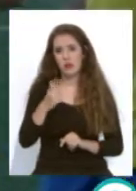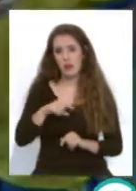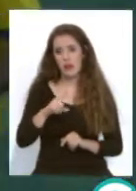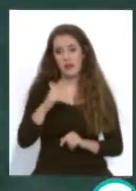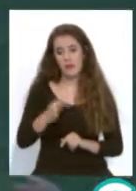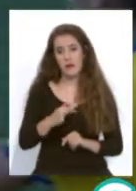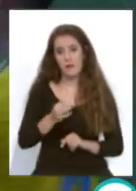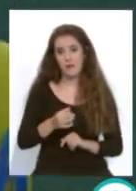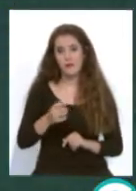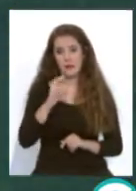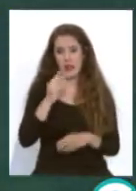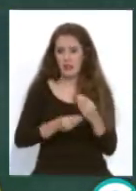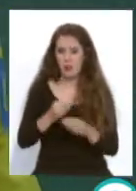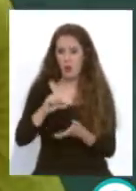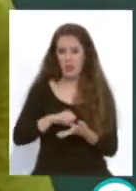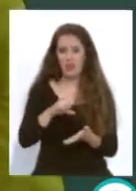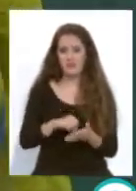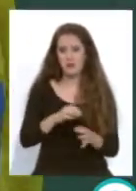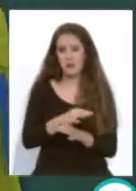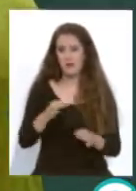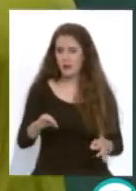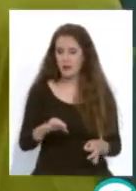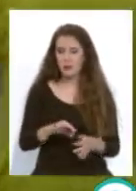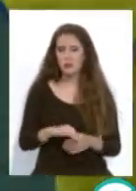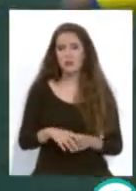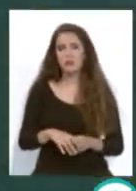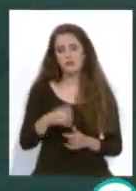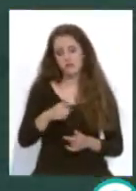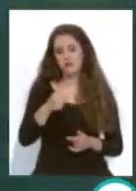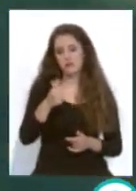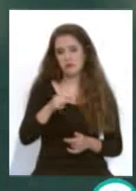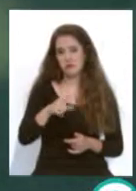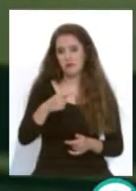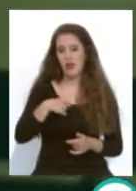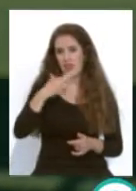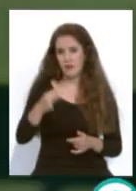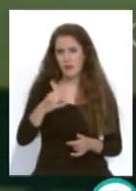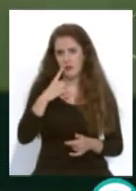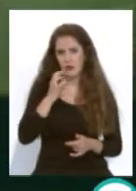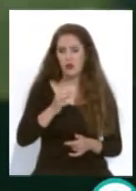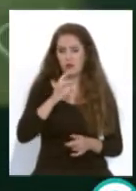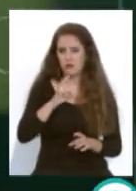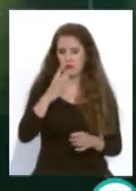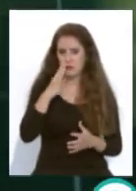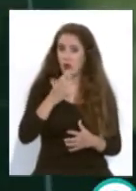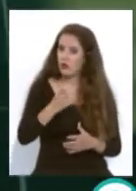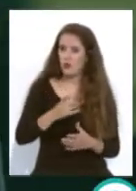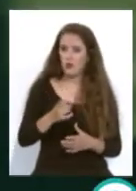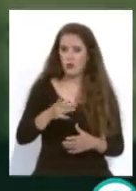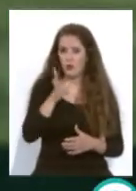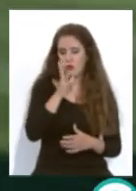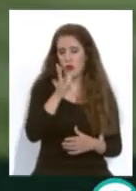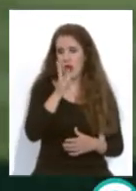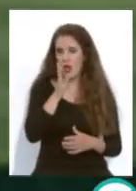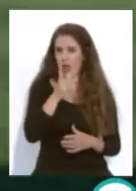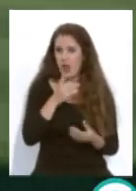banda Braganza hizo un centro perfecto y como la empalada de este chico pues la verdad que fue un auténtico golazo un jarro de agua fría al equipo